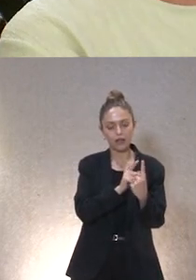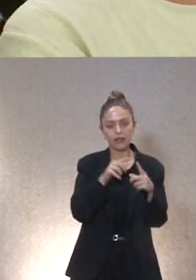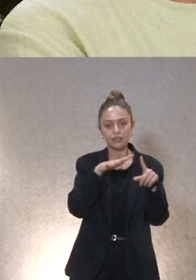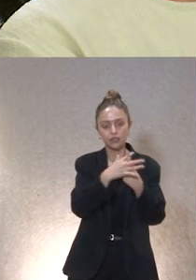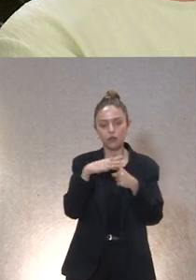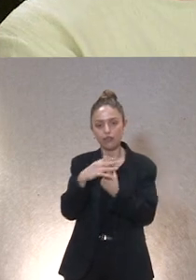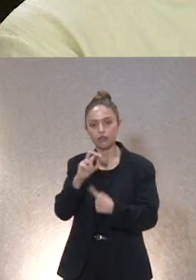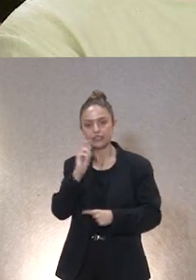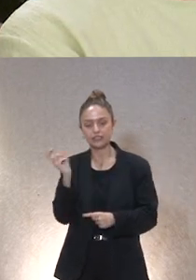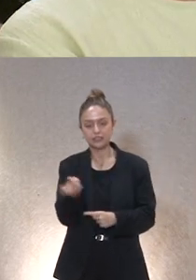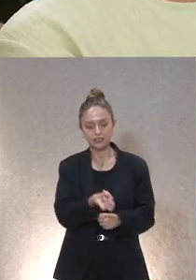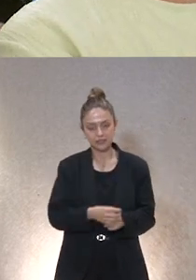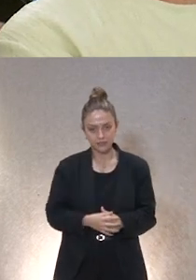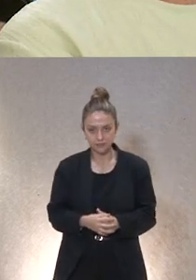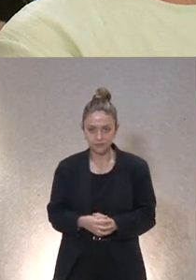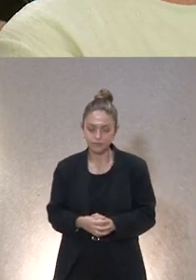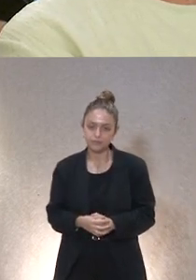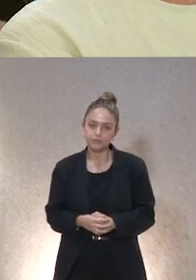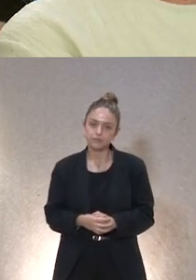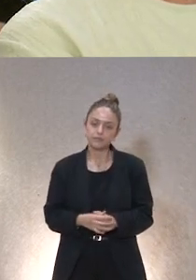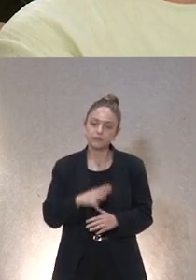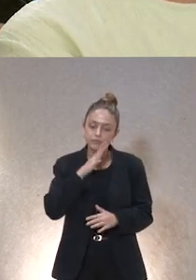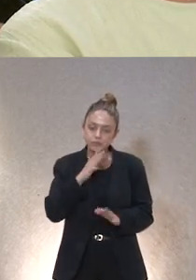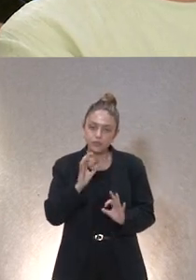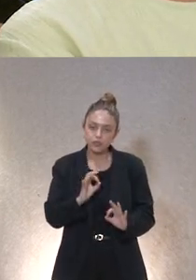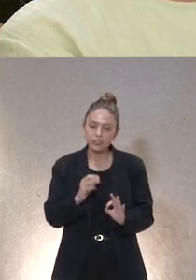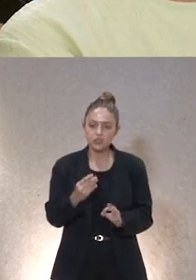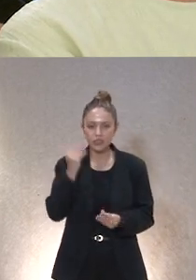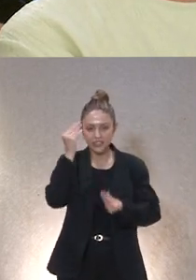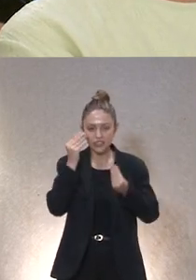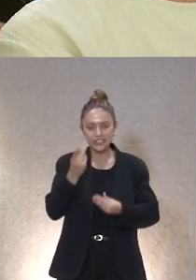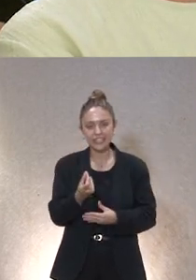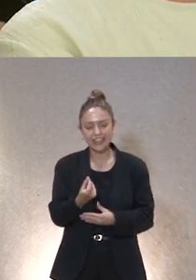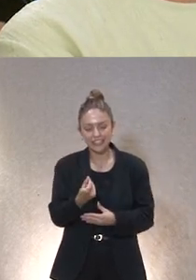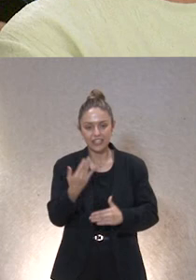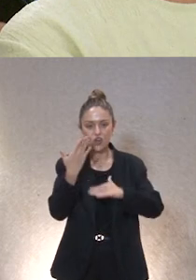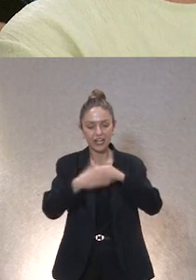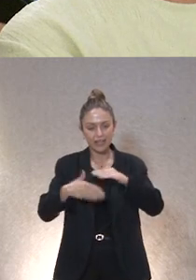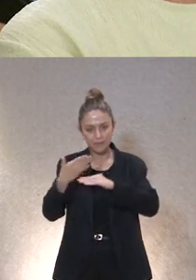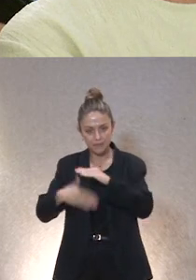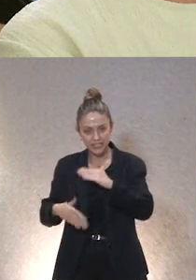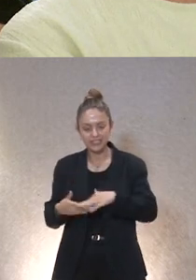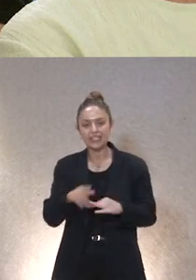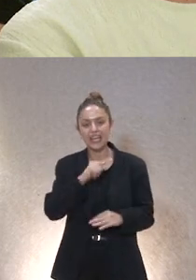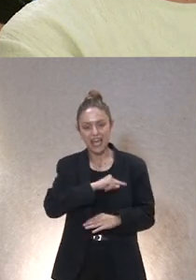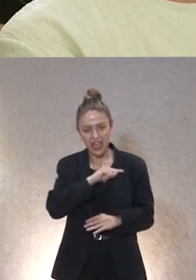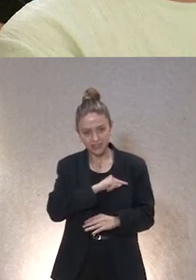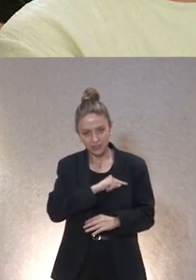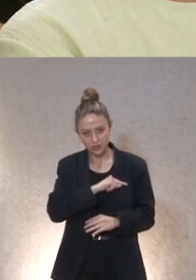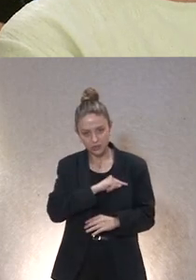circunstancias que nos encontramos y para ello creo que es necesario definir cuáles son los límites éticos